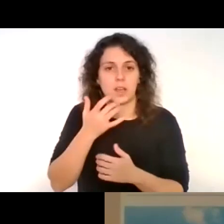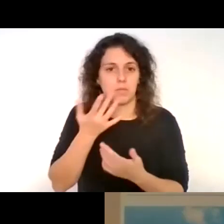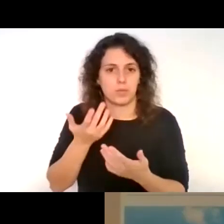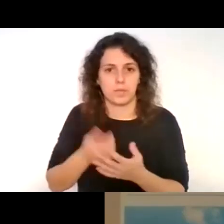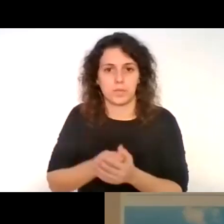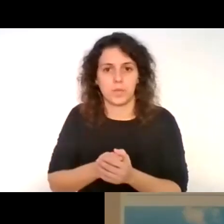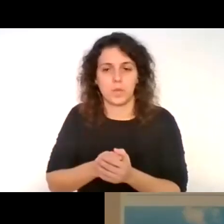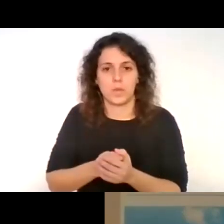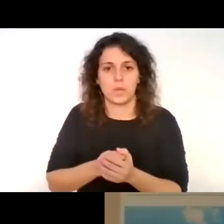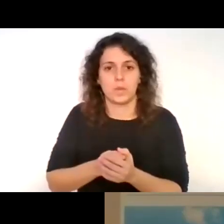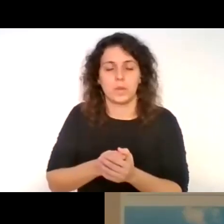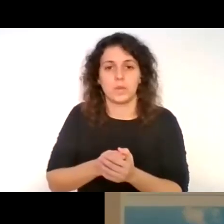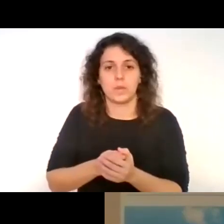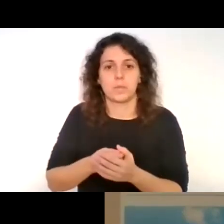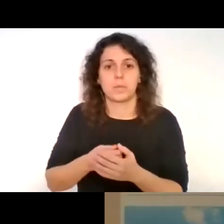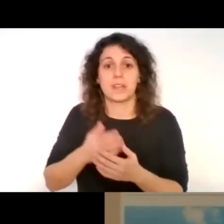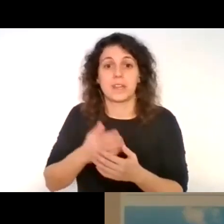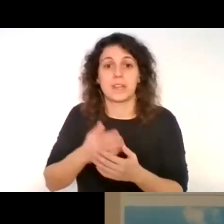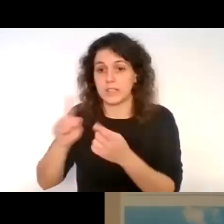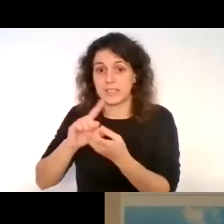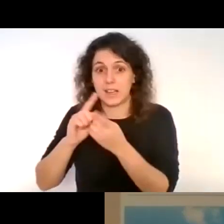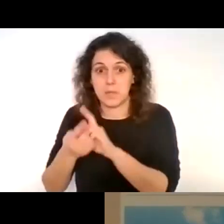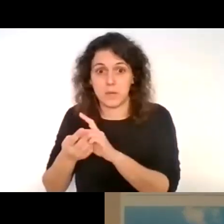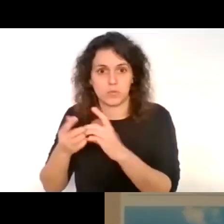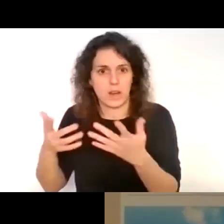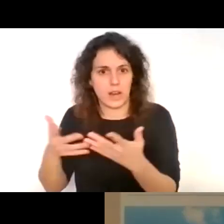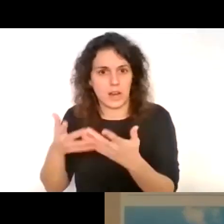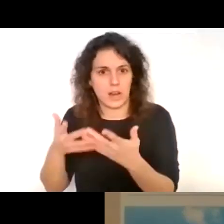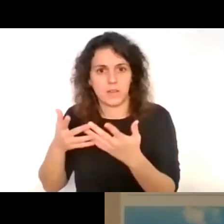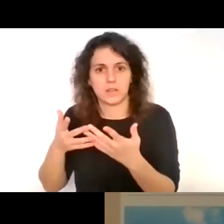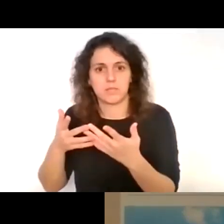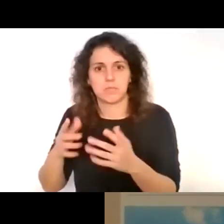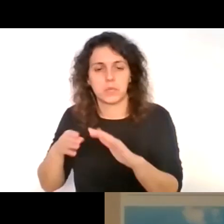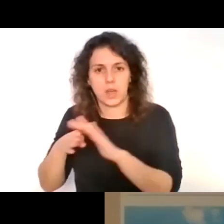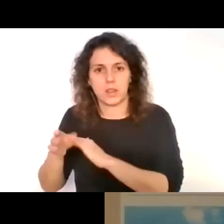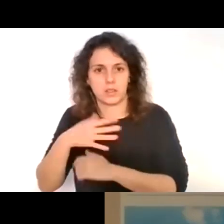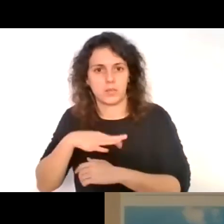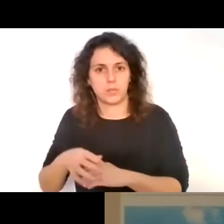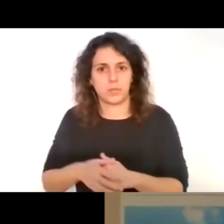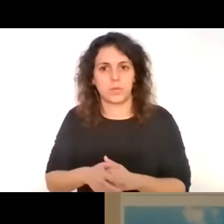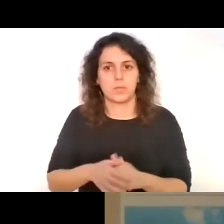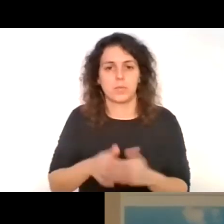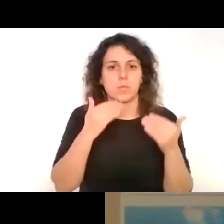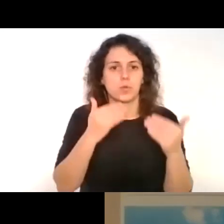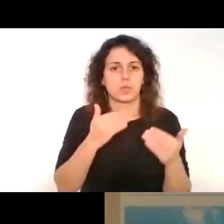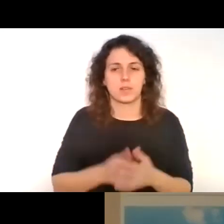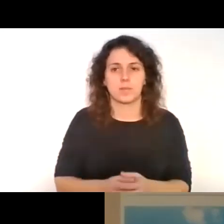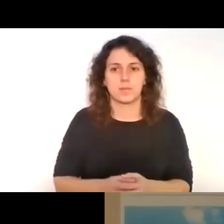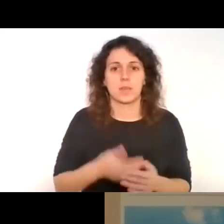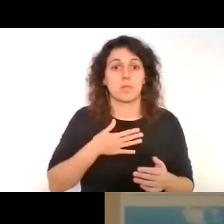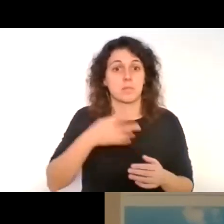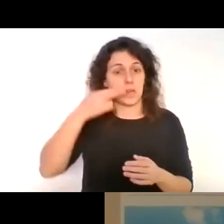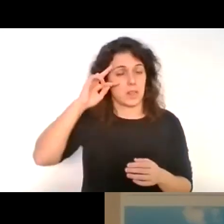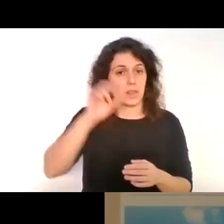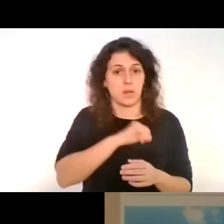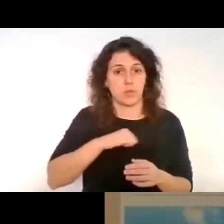lograr con algunas modificaciones leves. Muchas gracias. Yo por experiencia propia aquí en